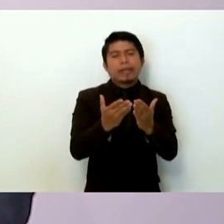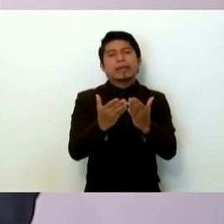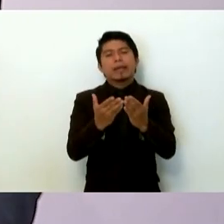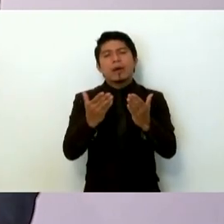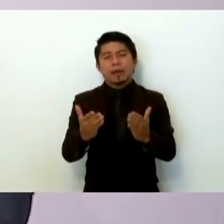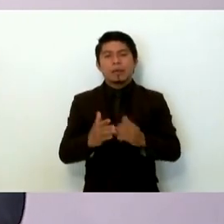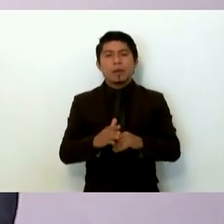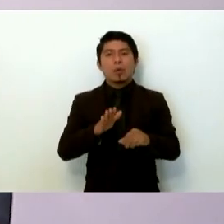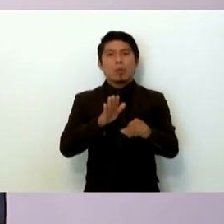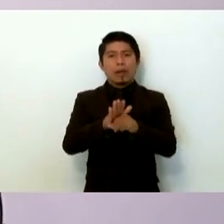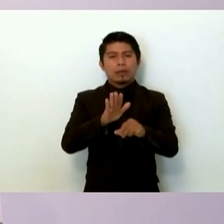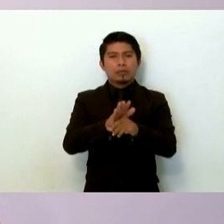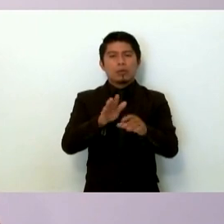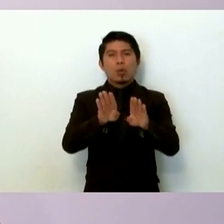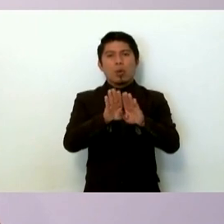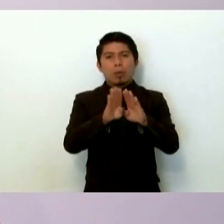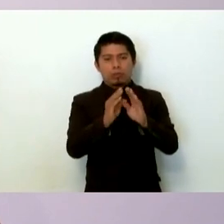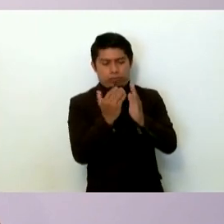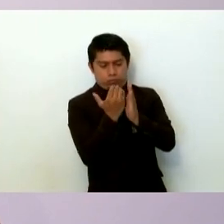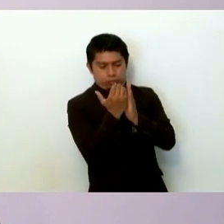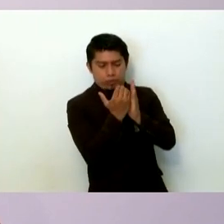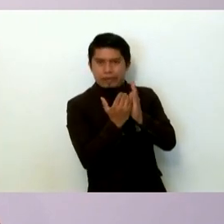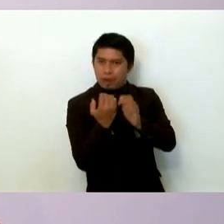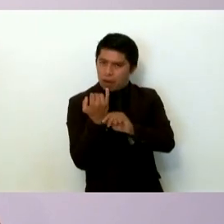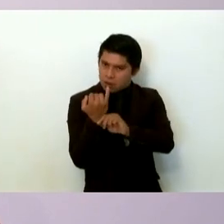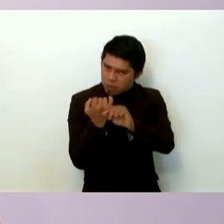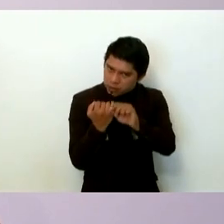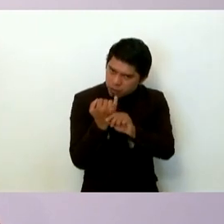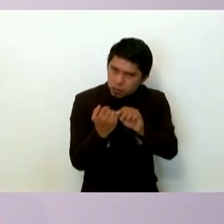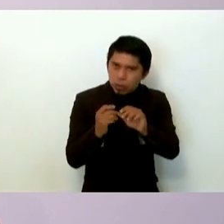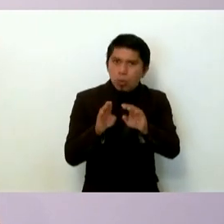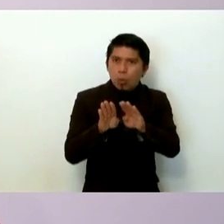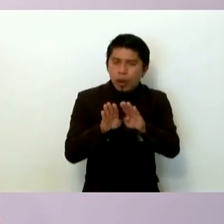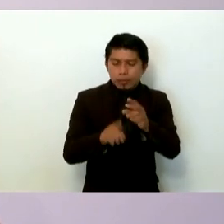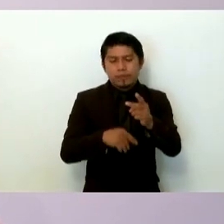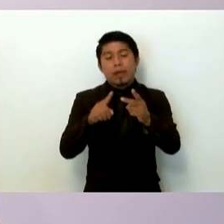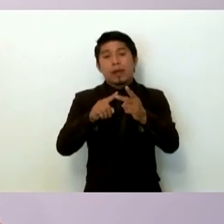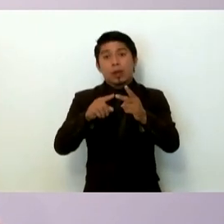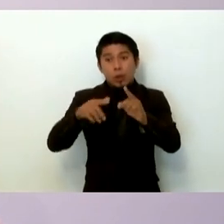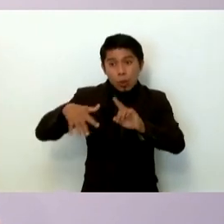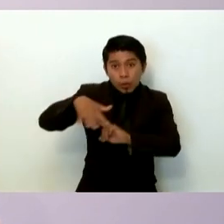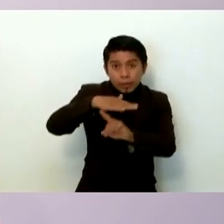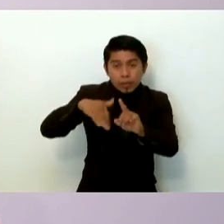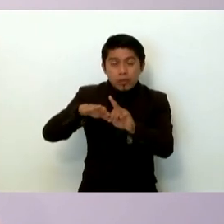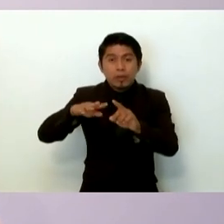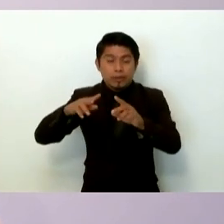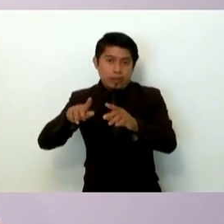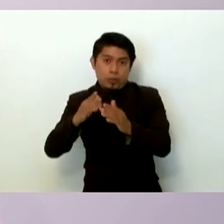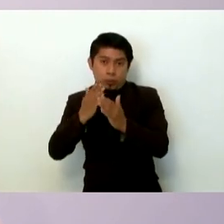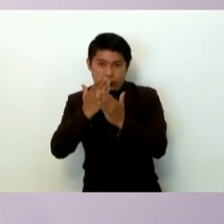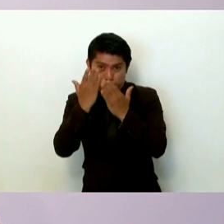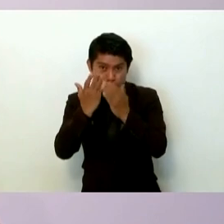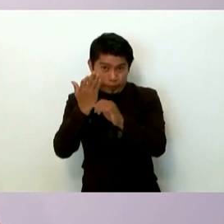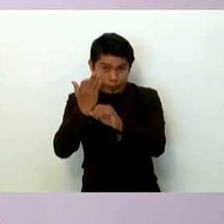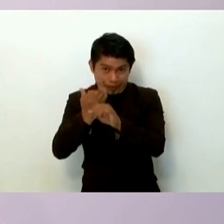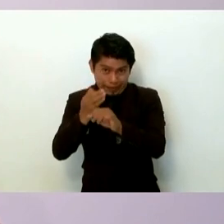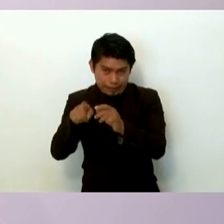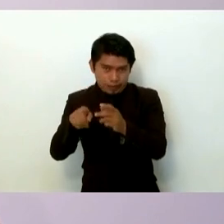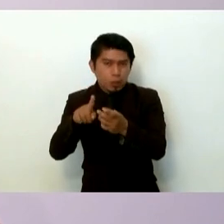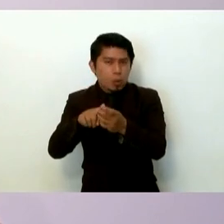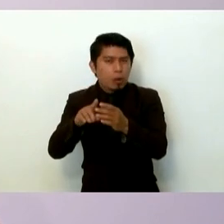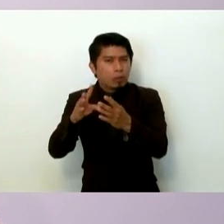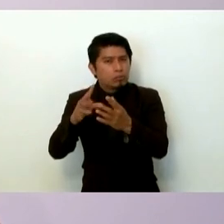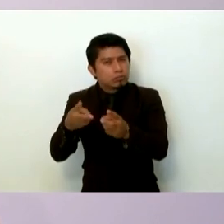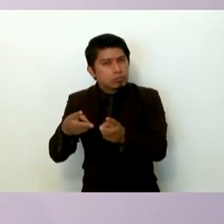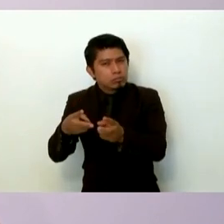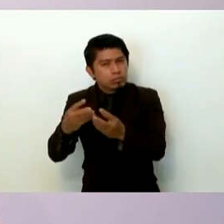cuál es el soporte fundamental de la investigación, el contexto de la desaparición de los estudiantes, una breve